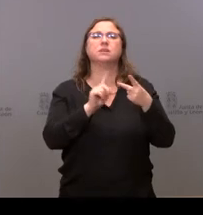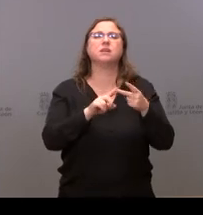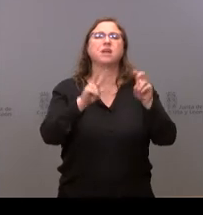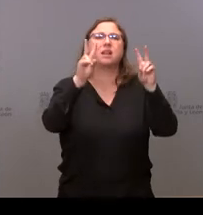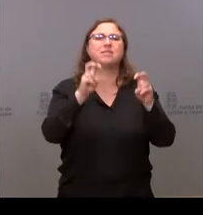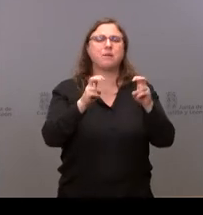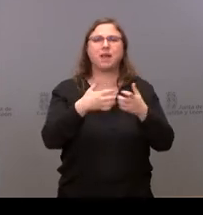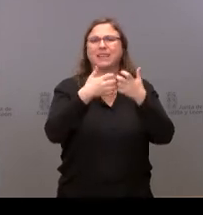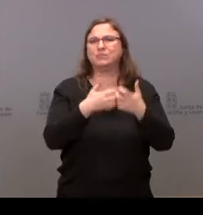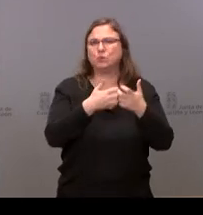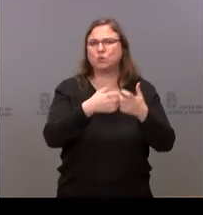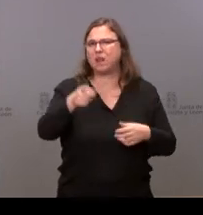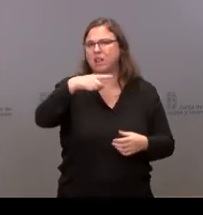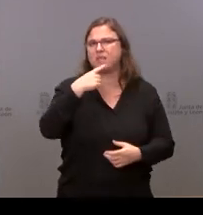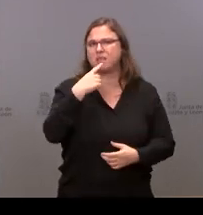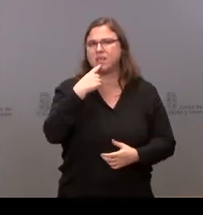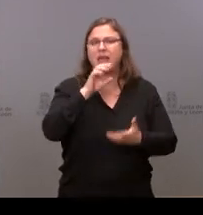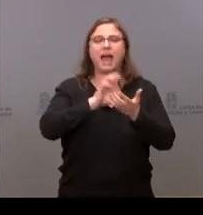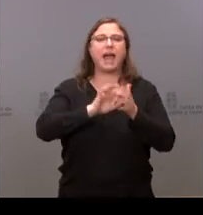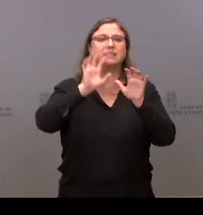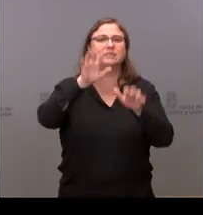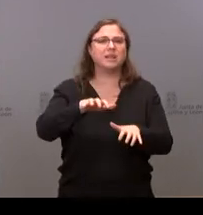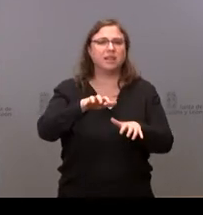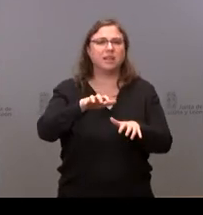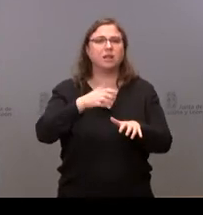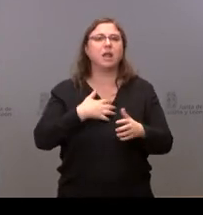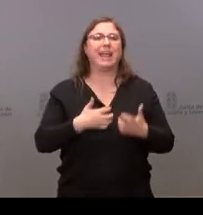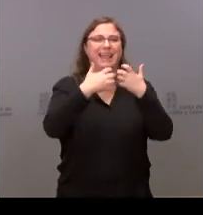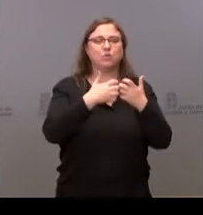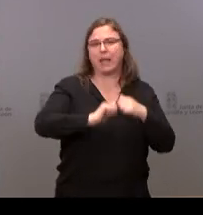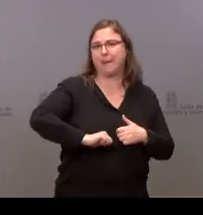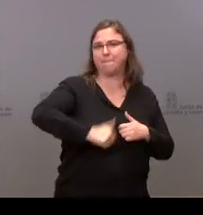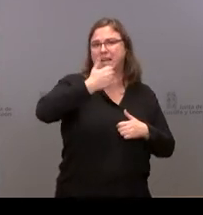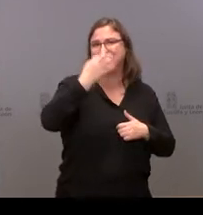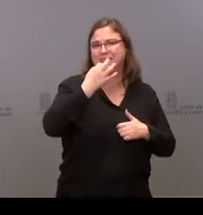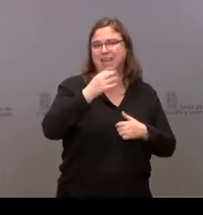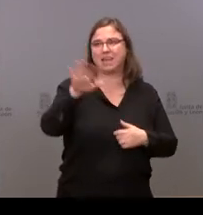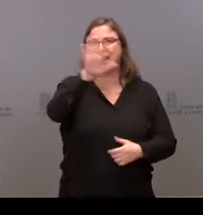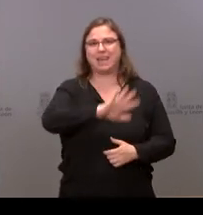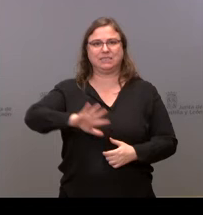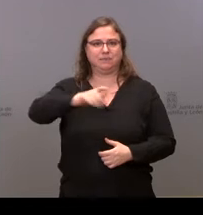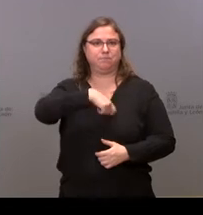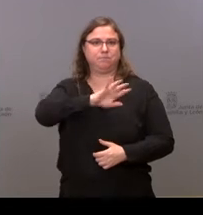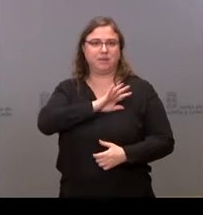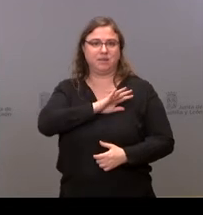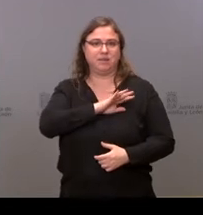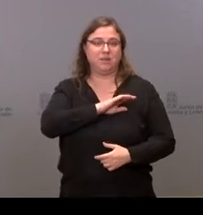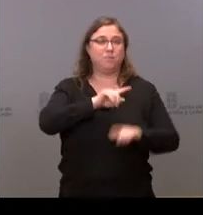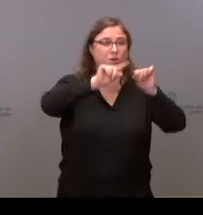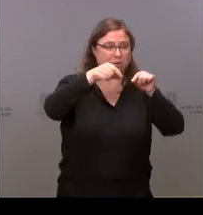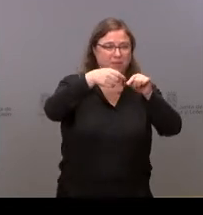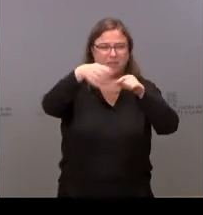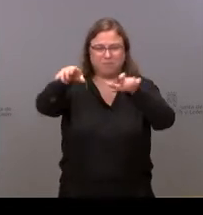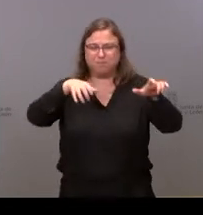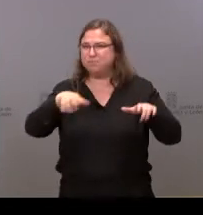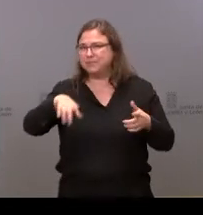industrial usted ha dicho que que Castilla y León tiene más industria que el resto de España pero está muy mal repartida por las provincias no sé